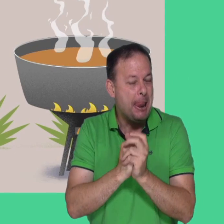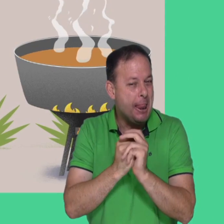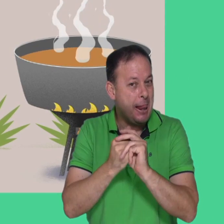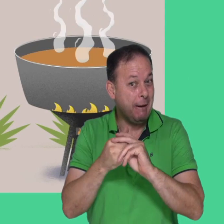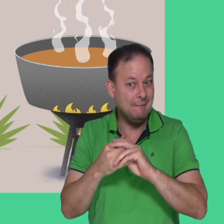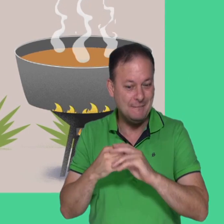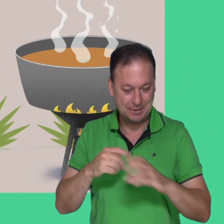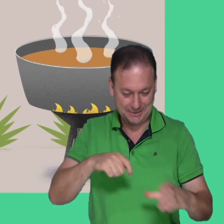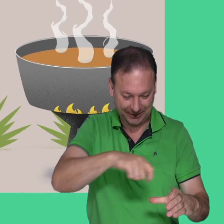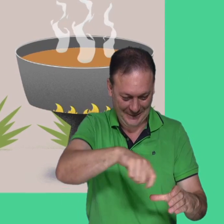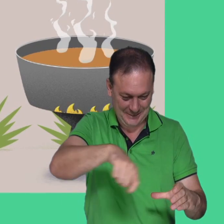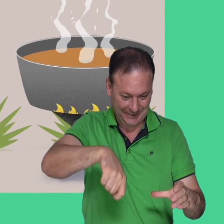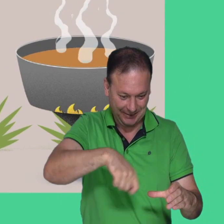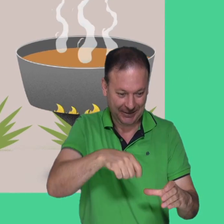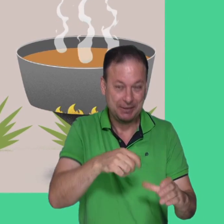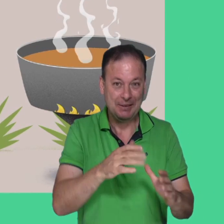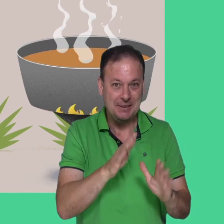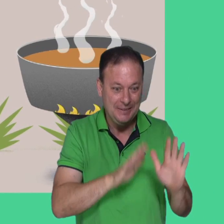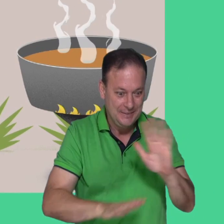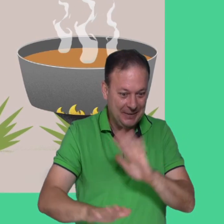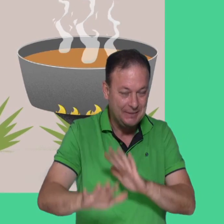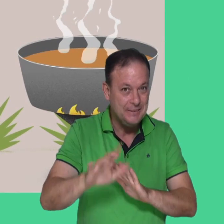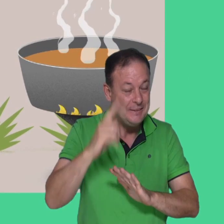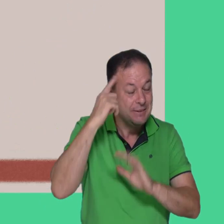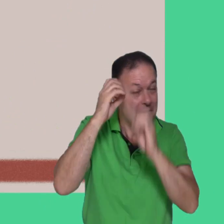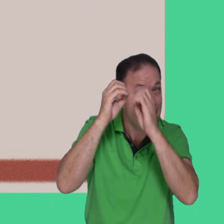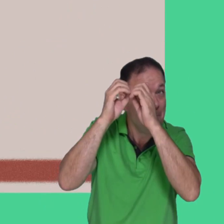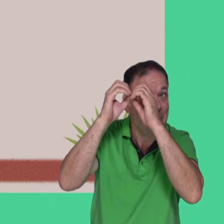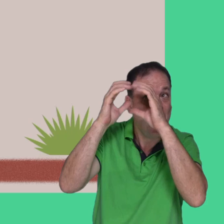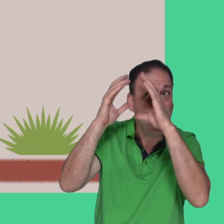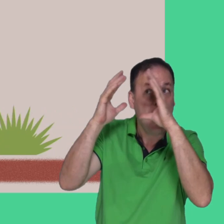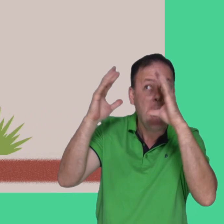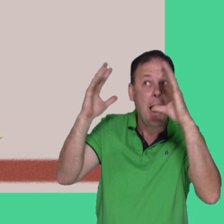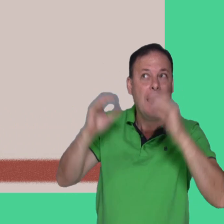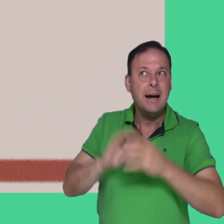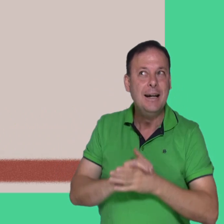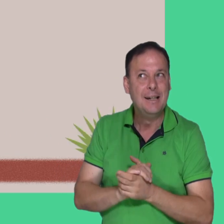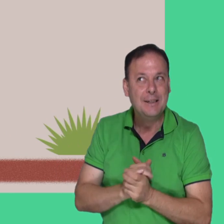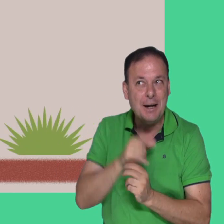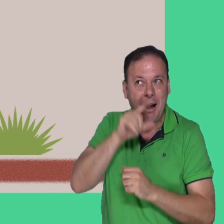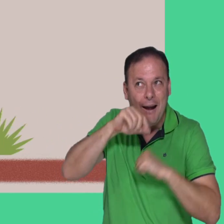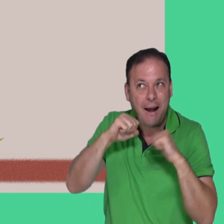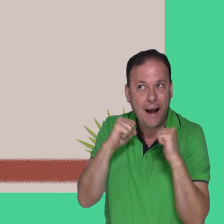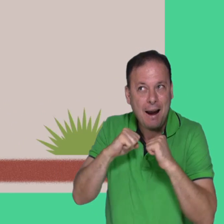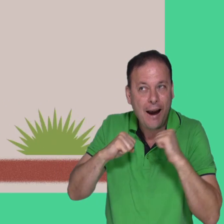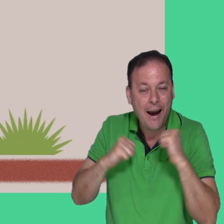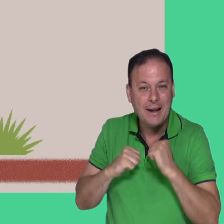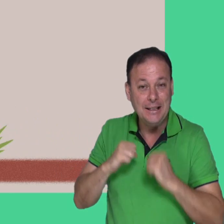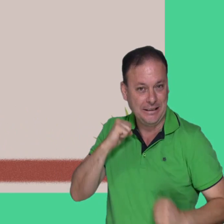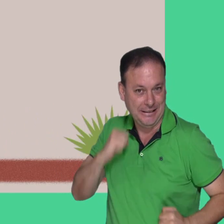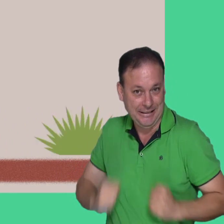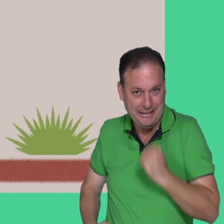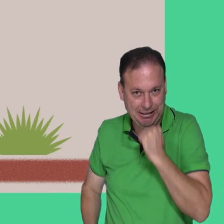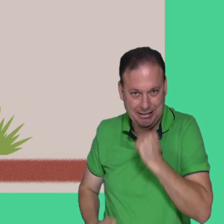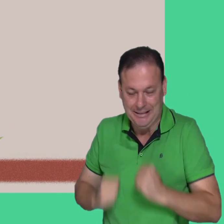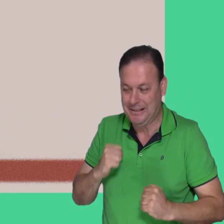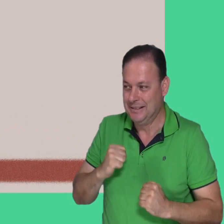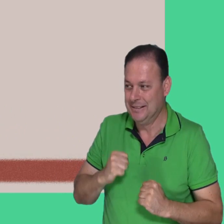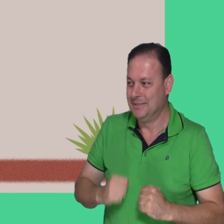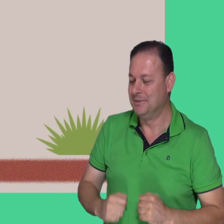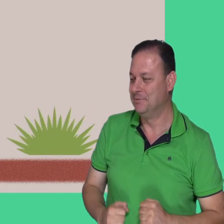tan esperado! La olla ya estaba casi lista y Mucuné solo tenía que ir a buscar a la gallina.